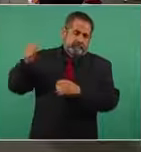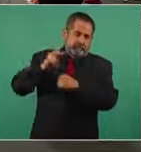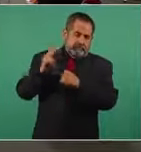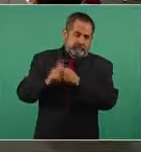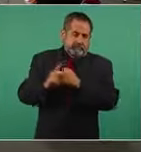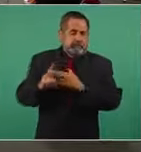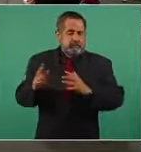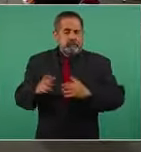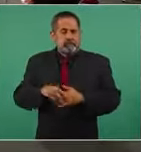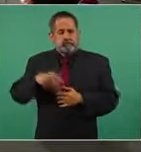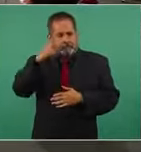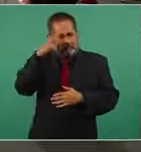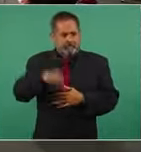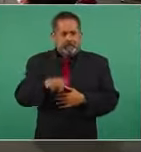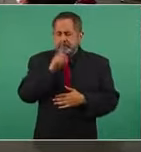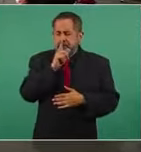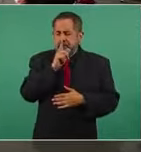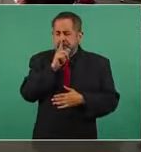En México no.